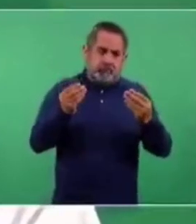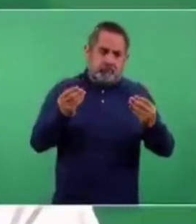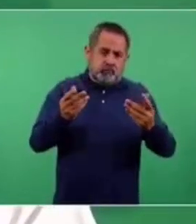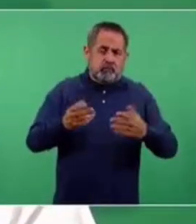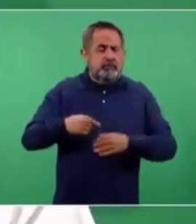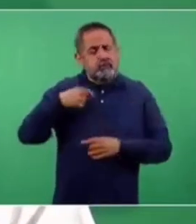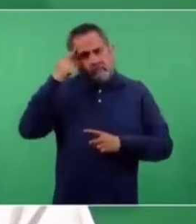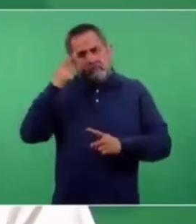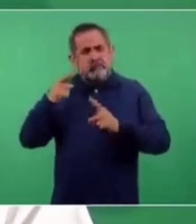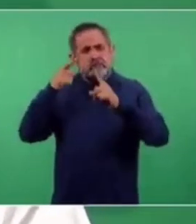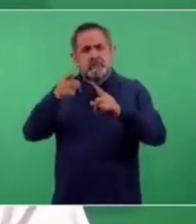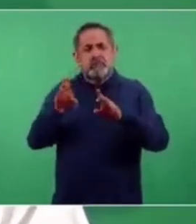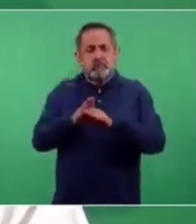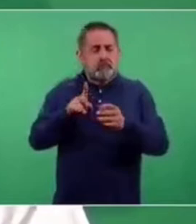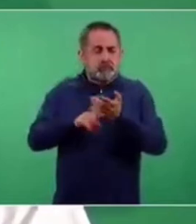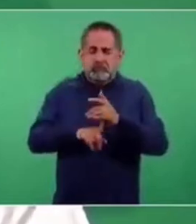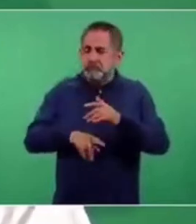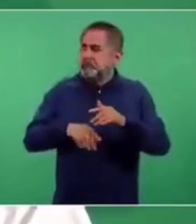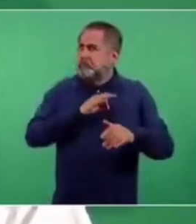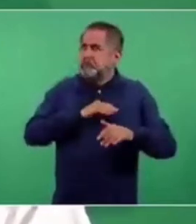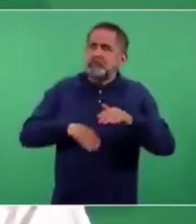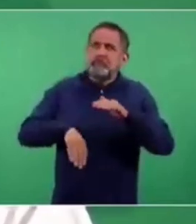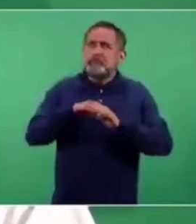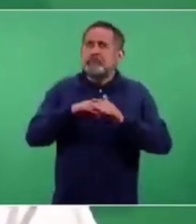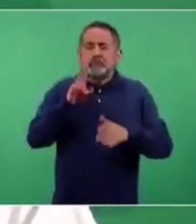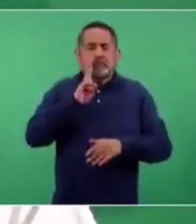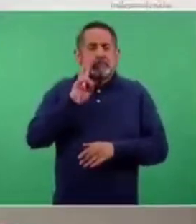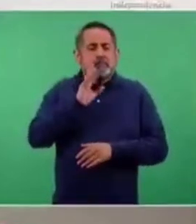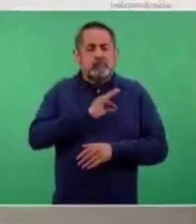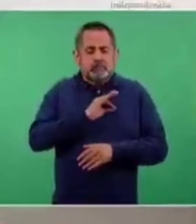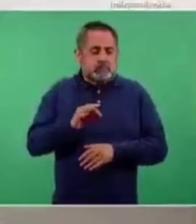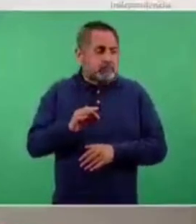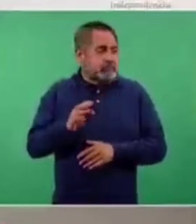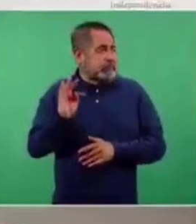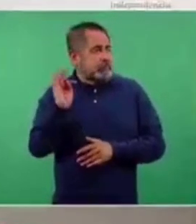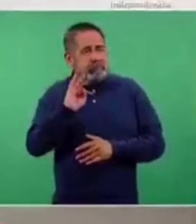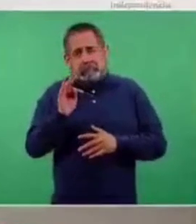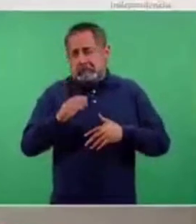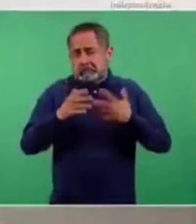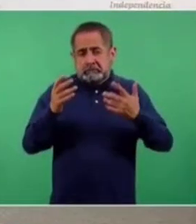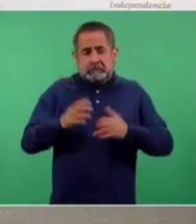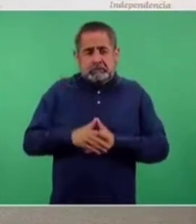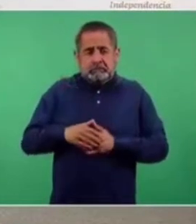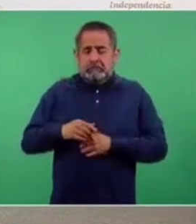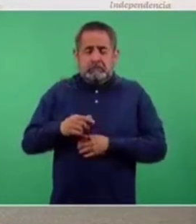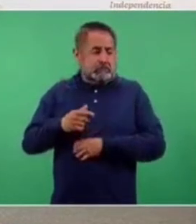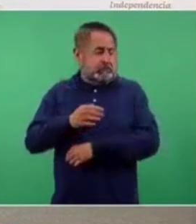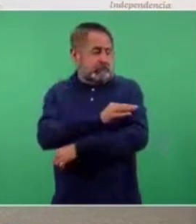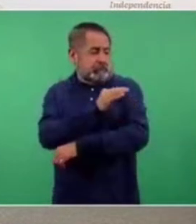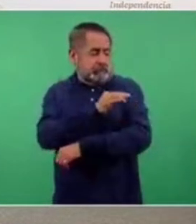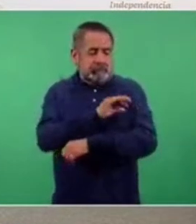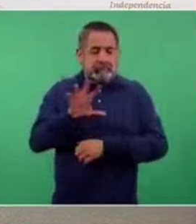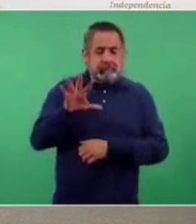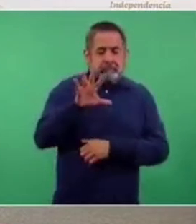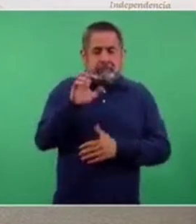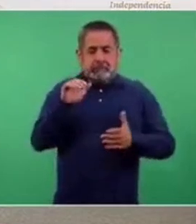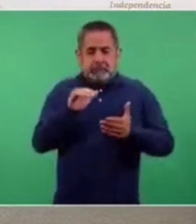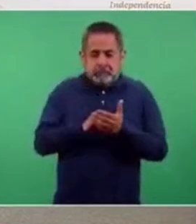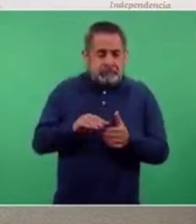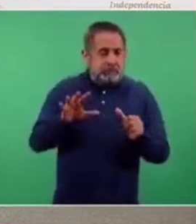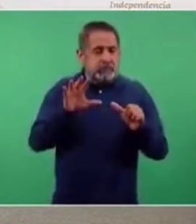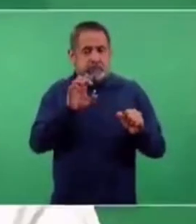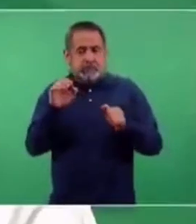Nuestra meta es llegar a lo más posible, es probable que estemos teniendo vacunaciones de 500 mil, 600